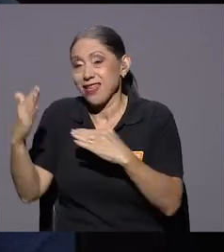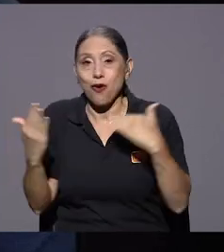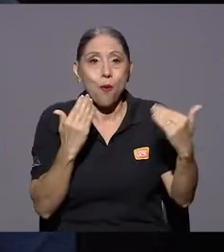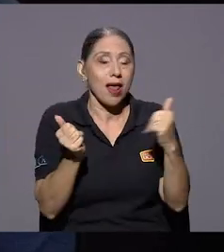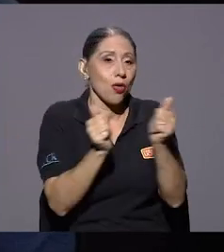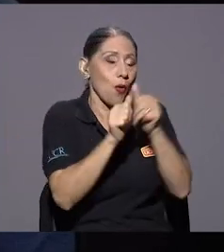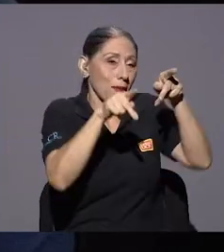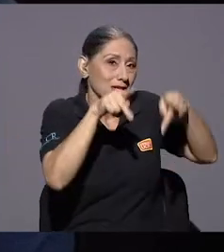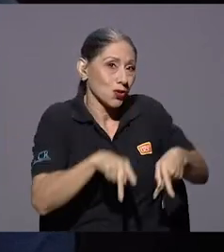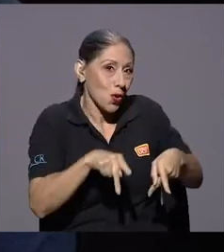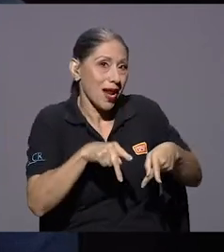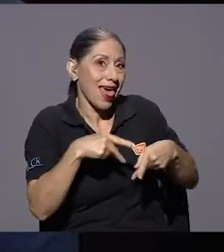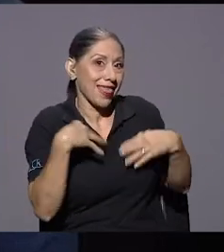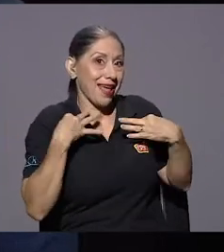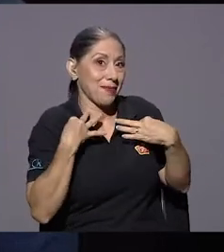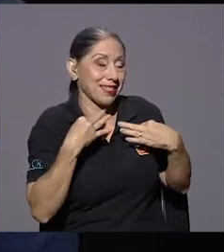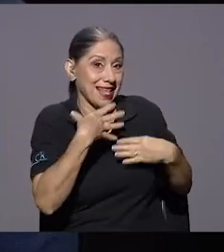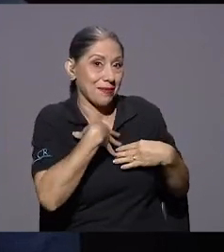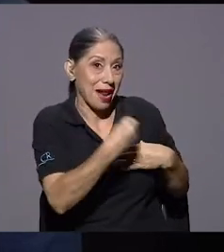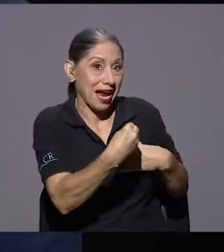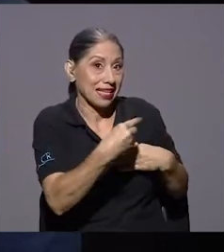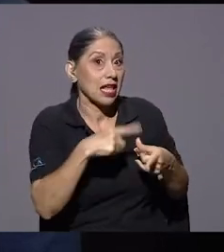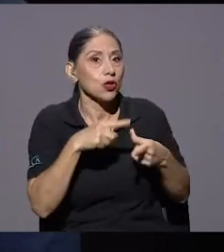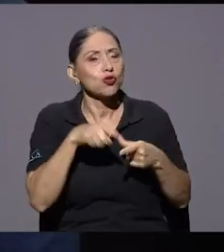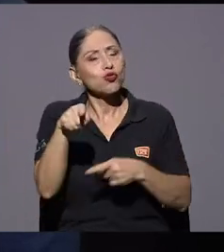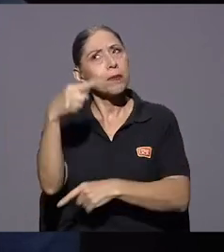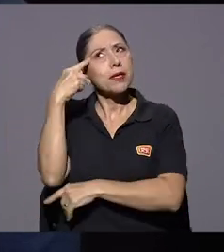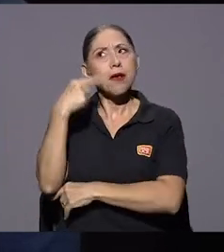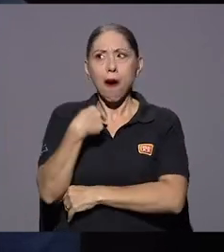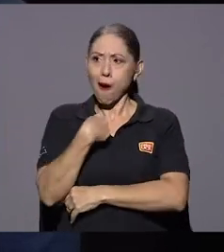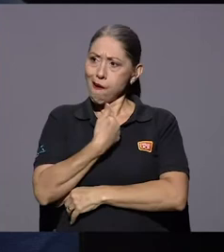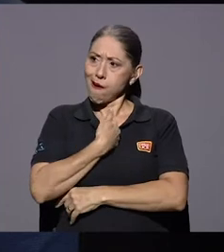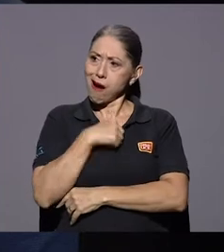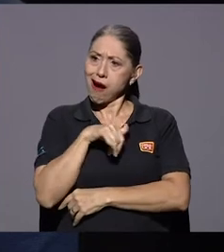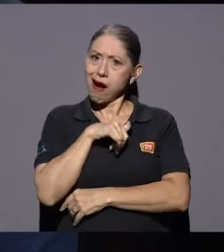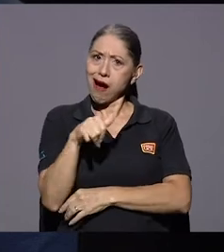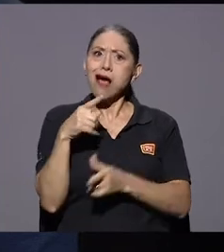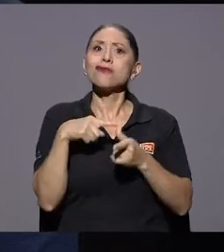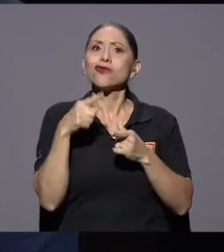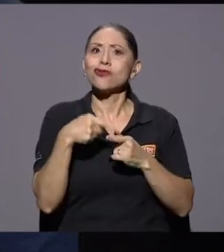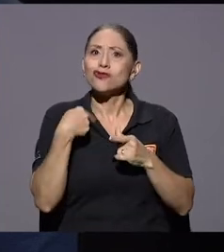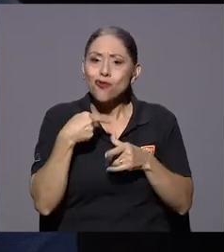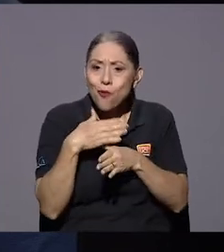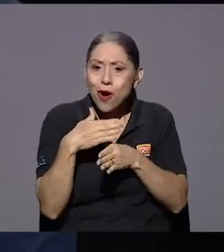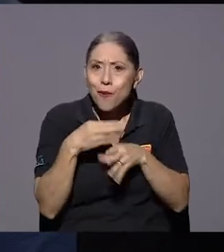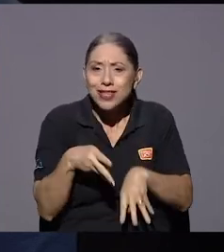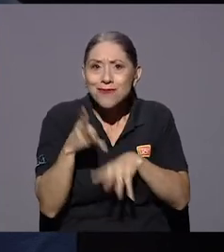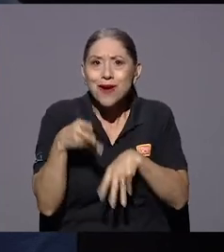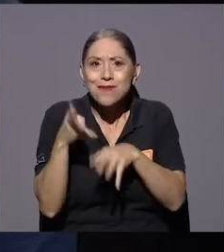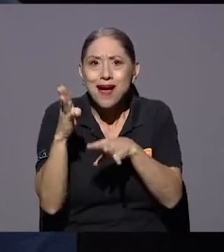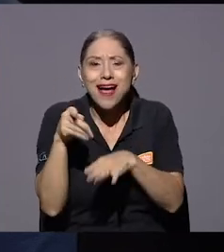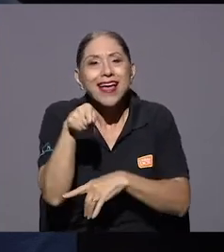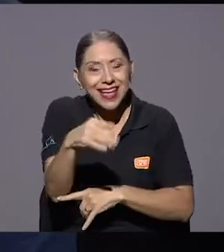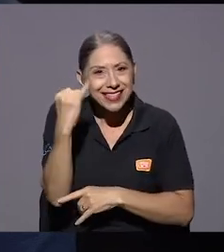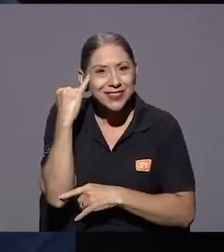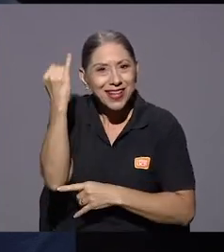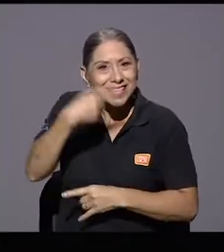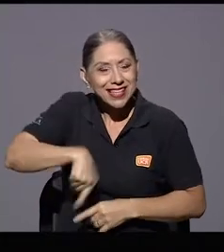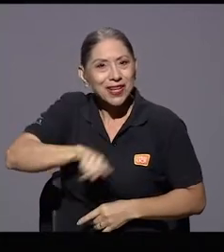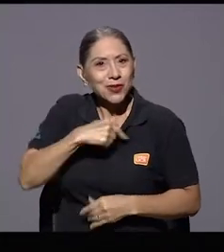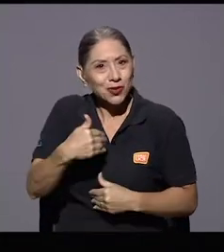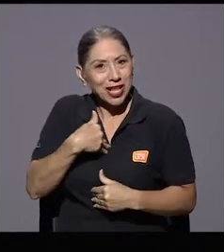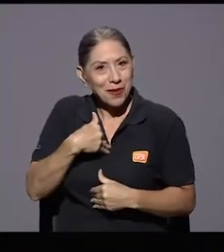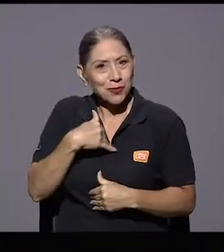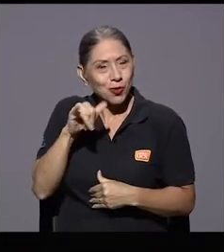posiblemente lo vas a compartir porque ataca los sesgos de confirmación que vos ya tenés o sea esto pensemos son las ideas preconcebidas que tenemos